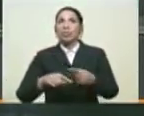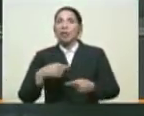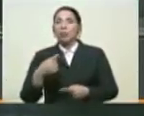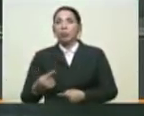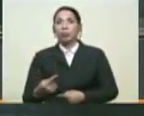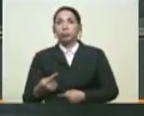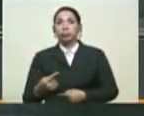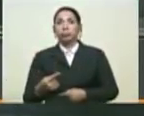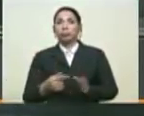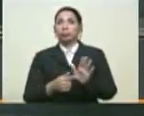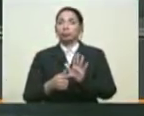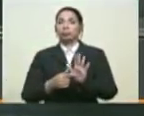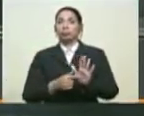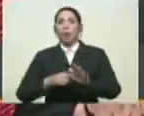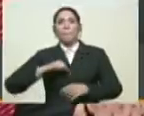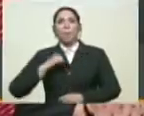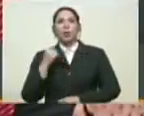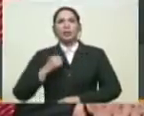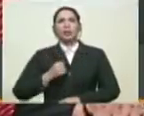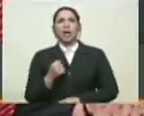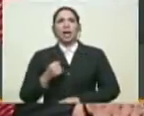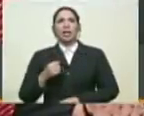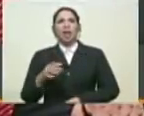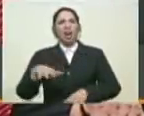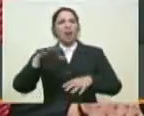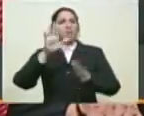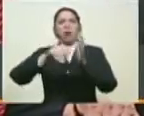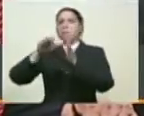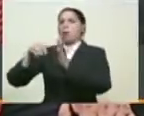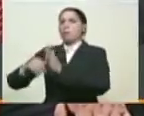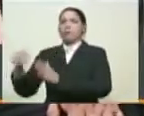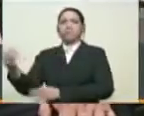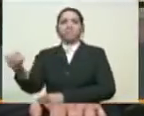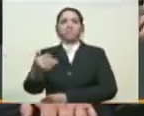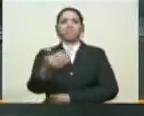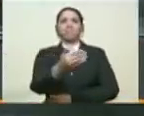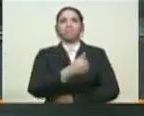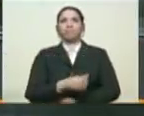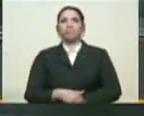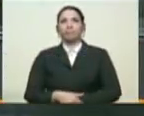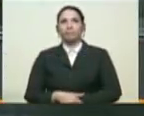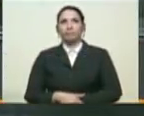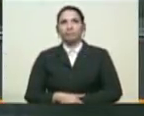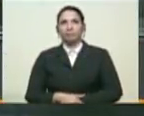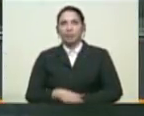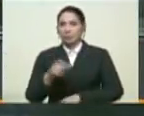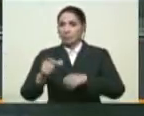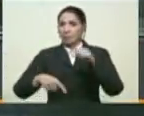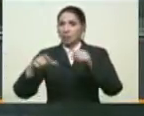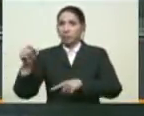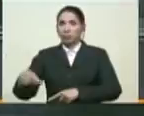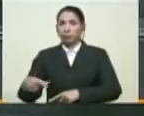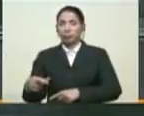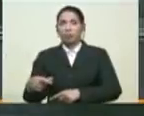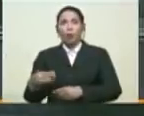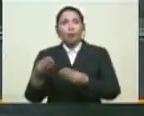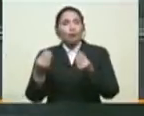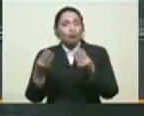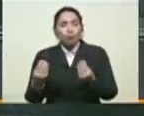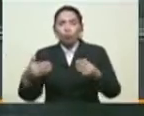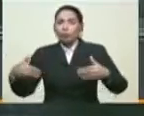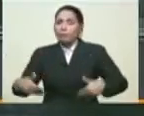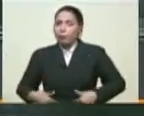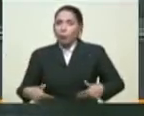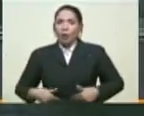algunas autoridades policiales y le decomisan las semillas que tanto le cuesta conseguir